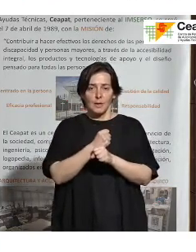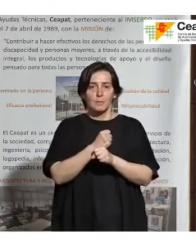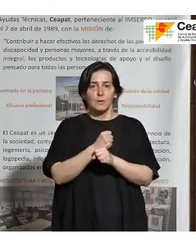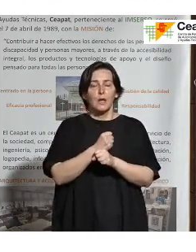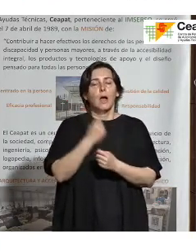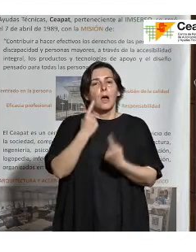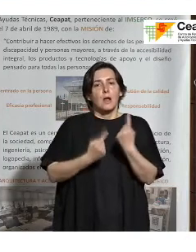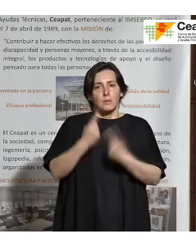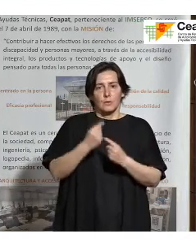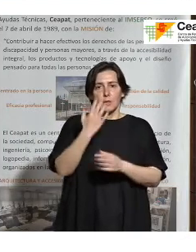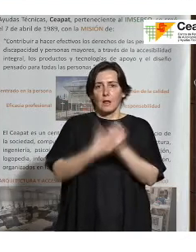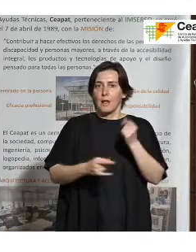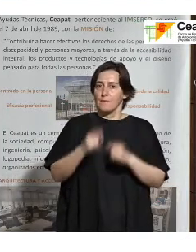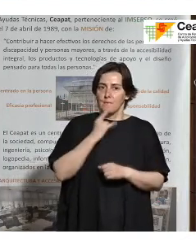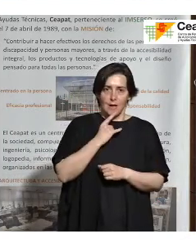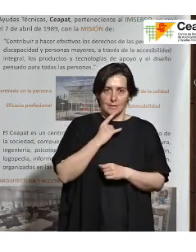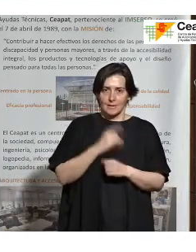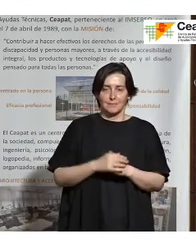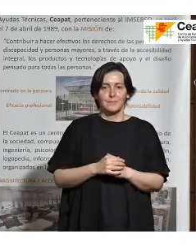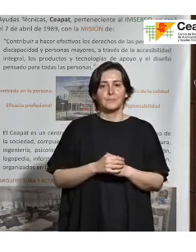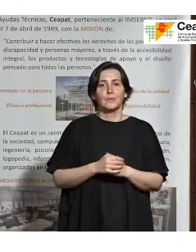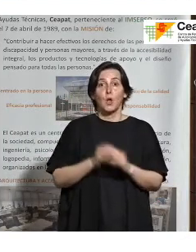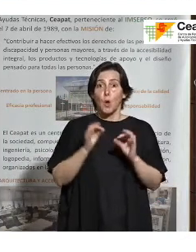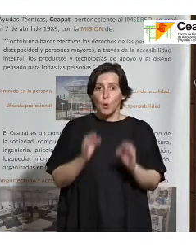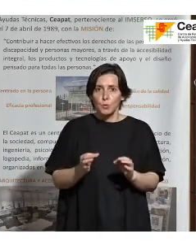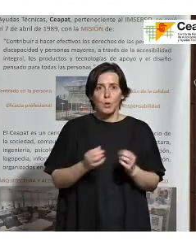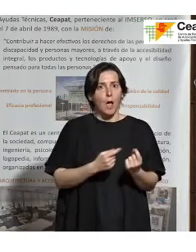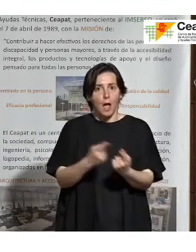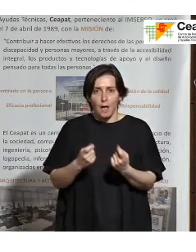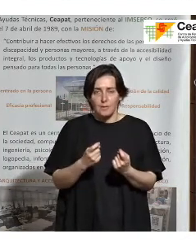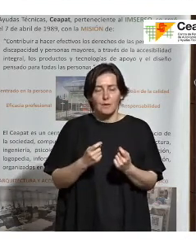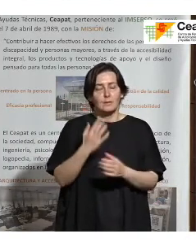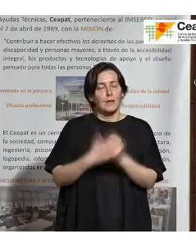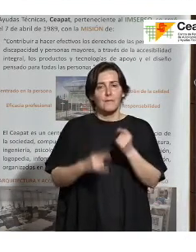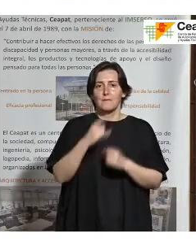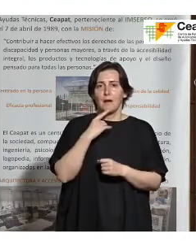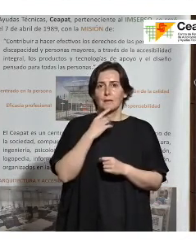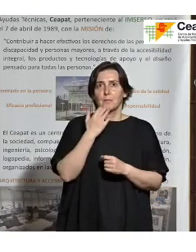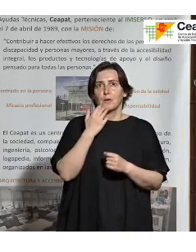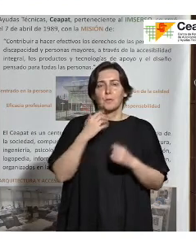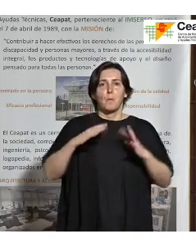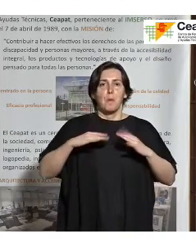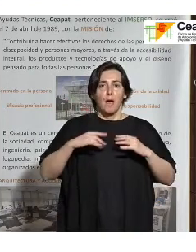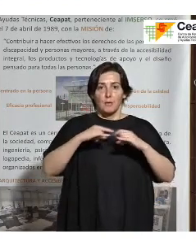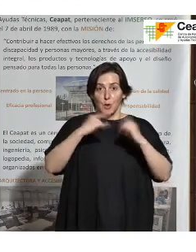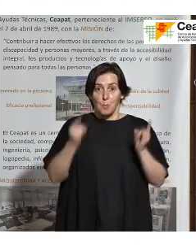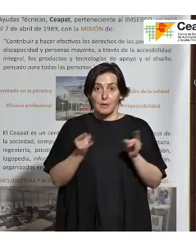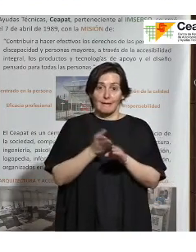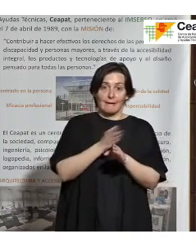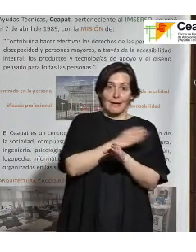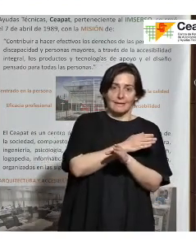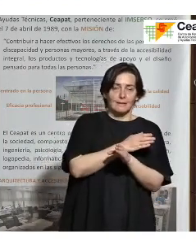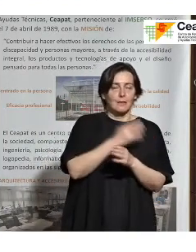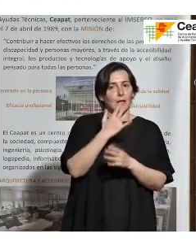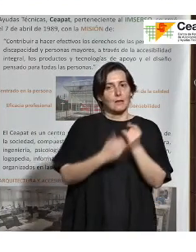fallan. Y fallan en el momento que menos lo esperas. En una víspera de un puente de vacaciones. Entonces, las empresas tenemos que